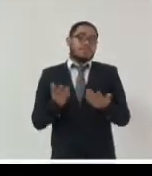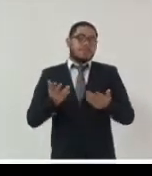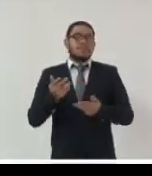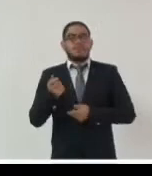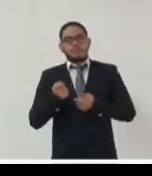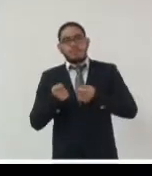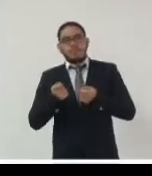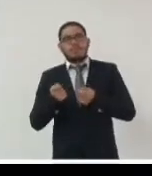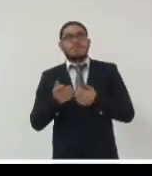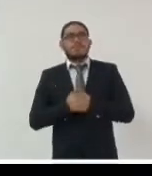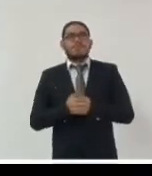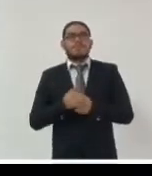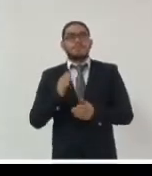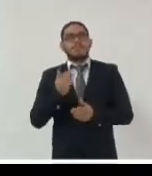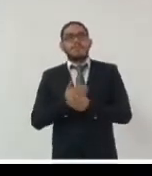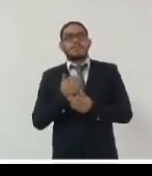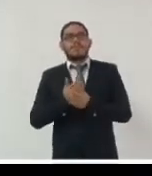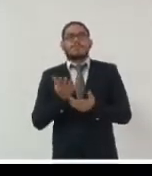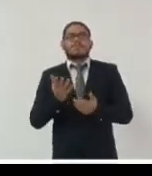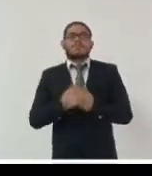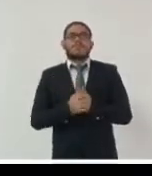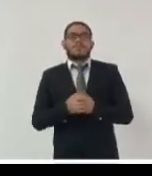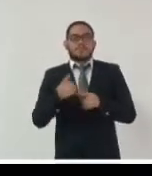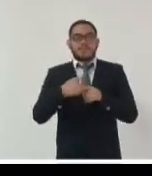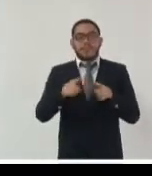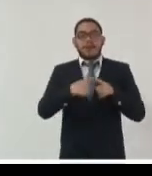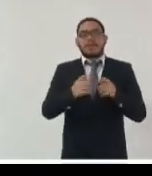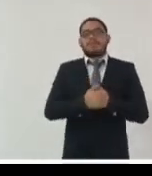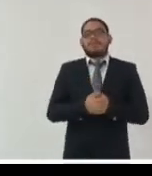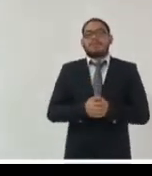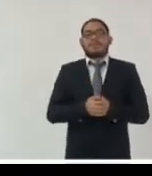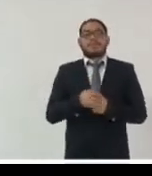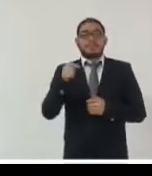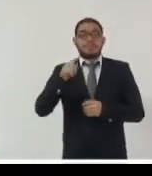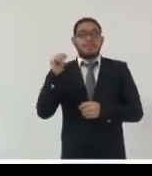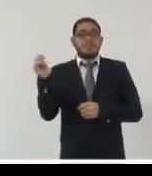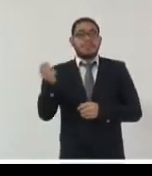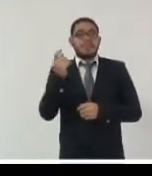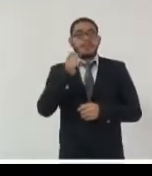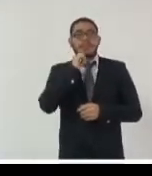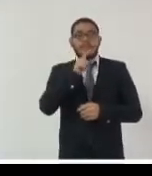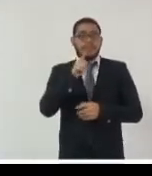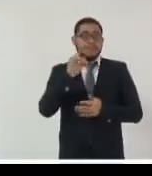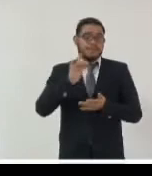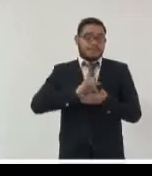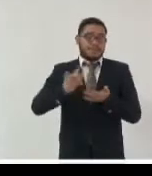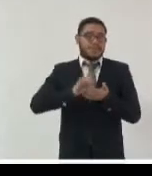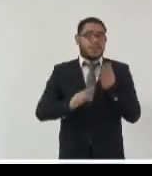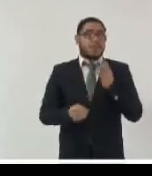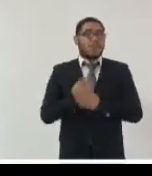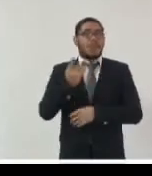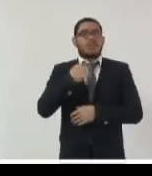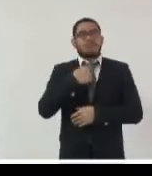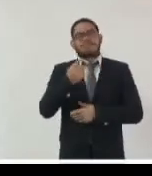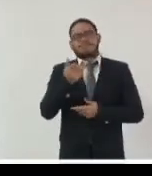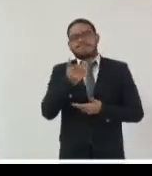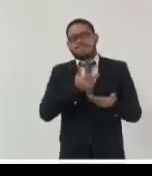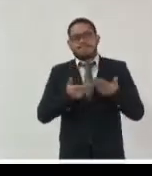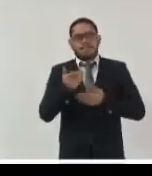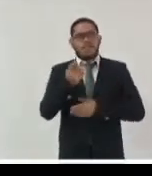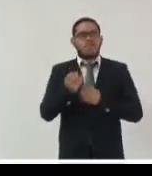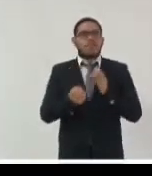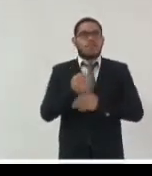documental y la gestión de archivos en la era digital pues voy a compartir una reflexión